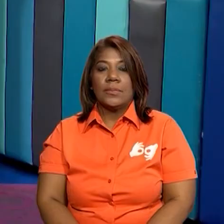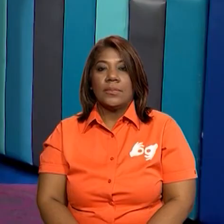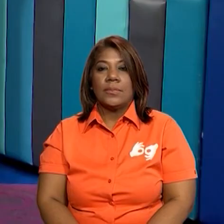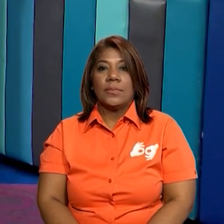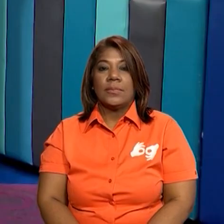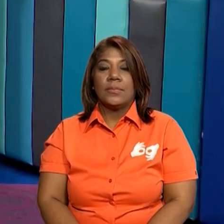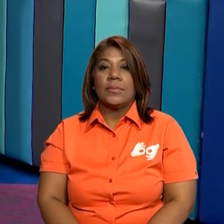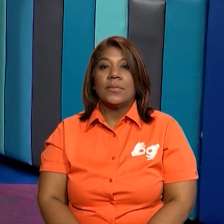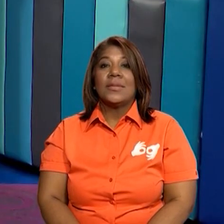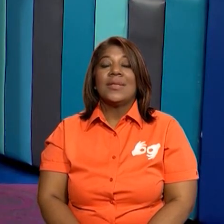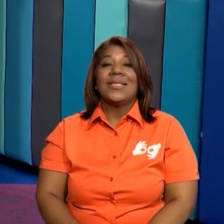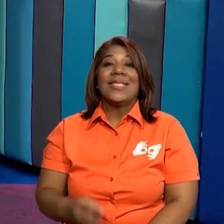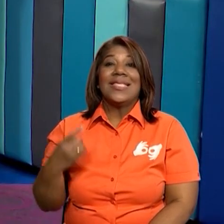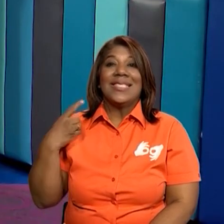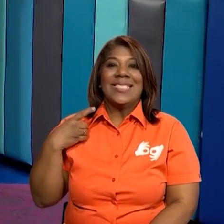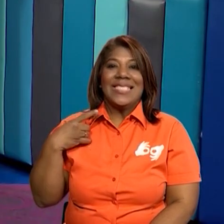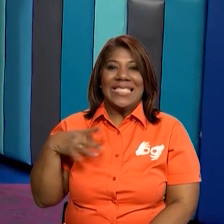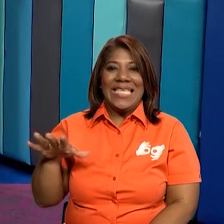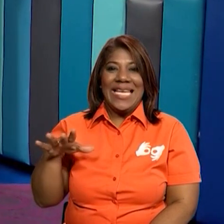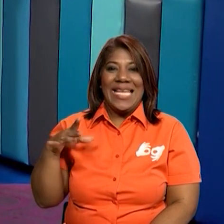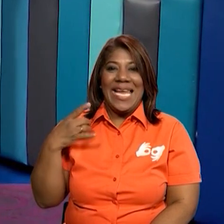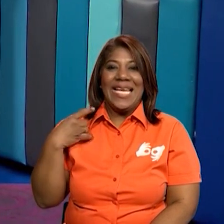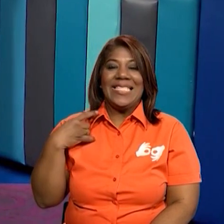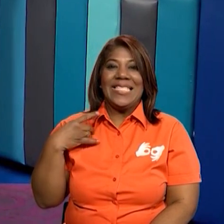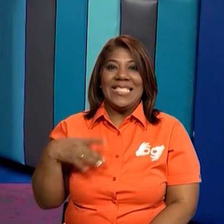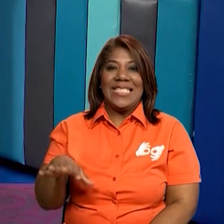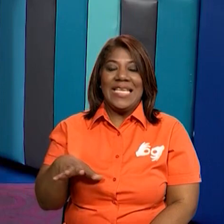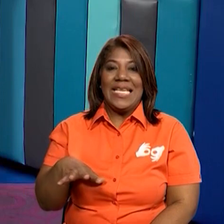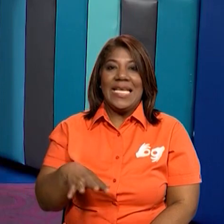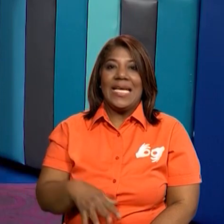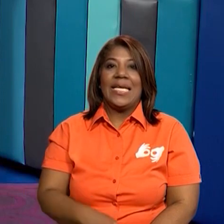de Chile. Muy bien. ¿Y qué tal esta ahora?